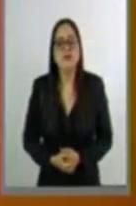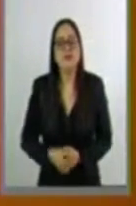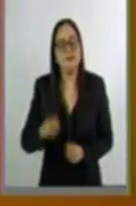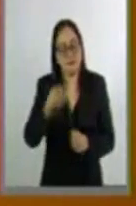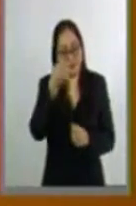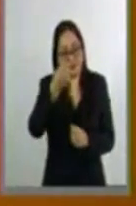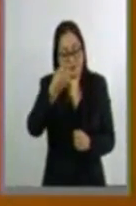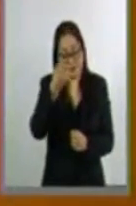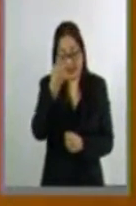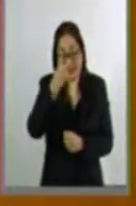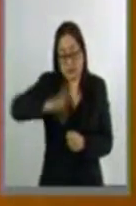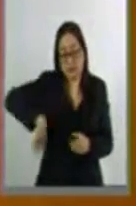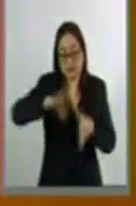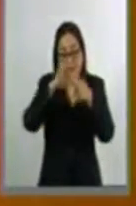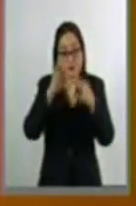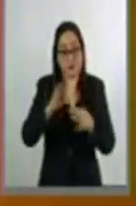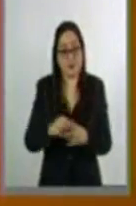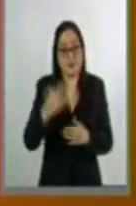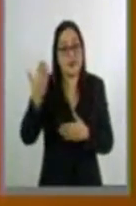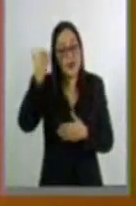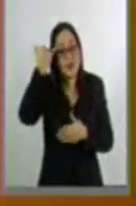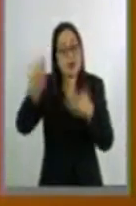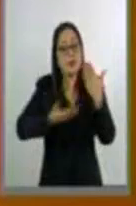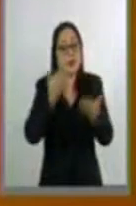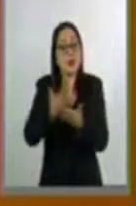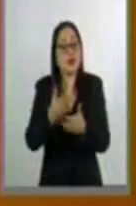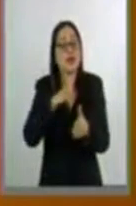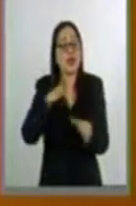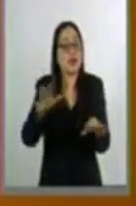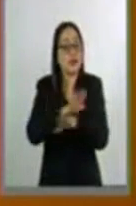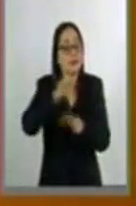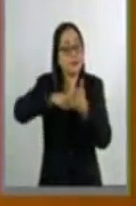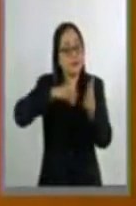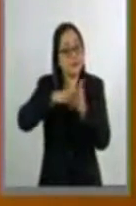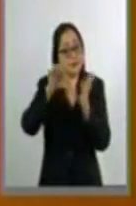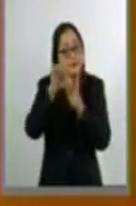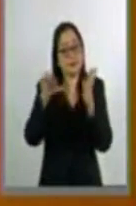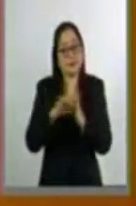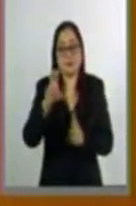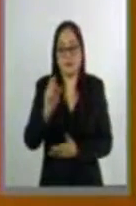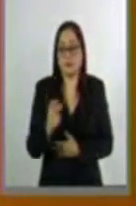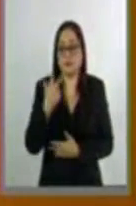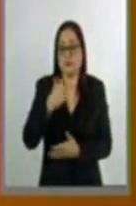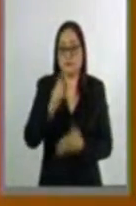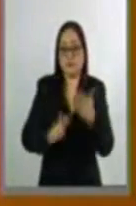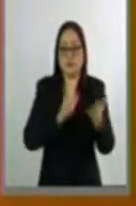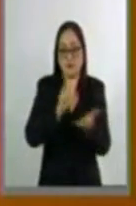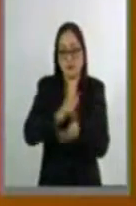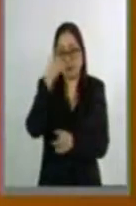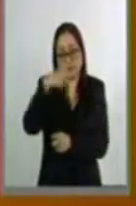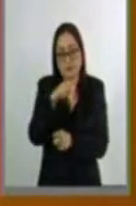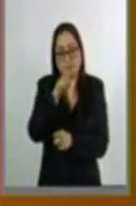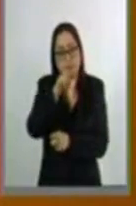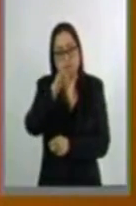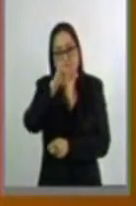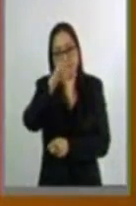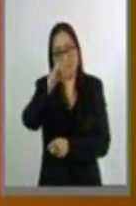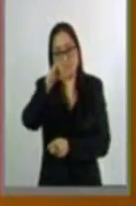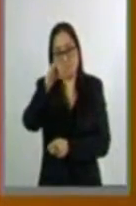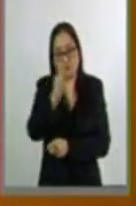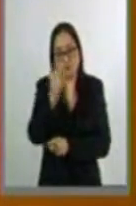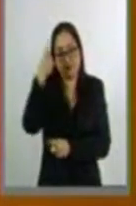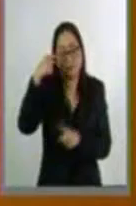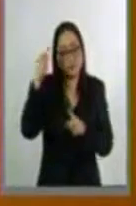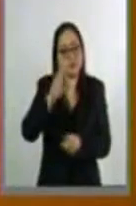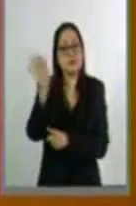ideas, la presente iniciativa propone reformar el artículo 38 de la Ley General de Víctimas con el objeto de que